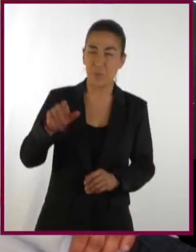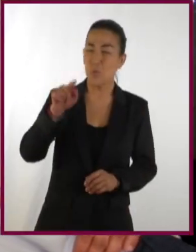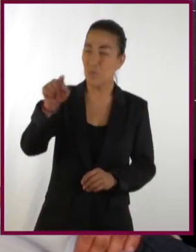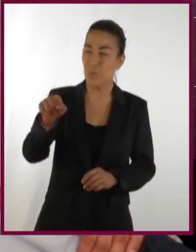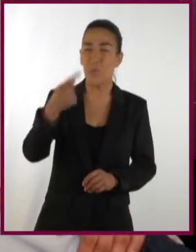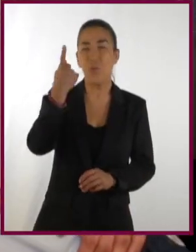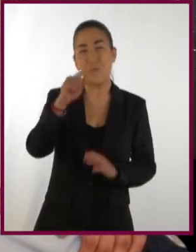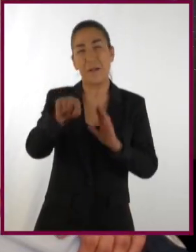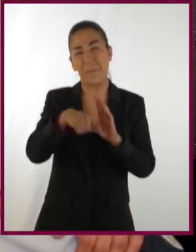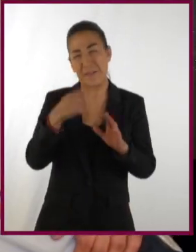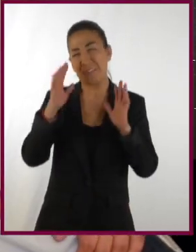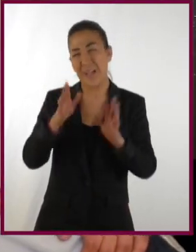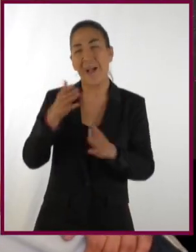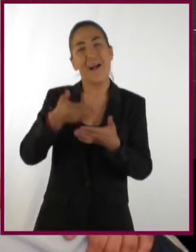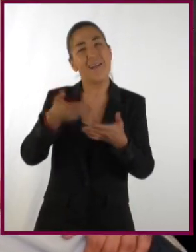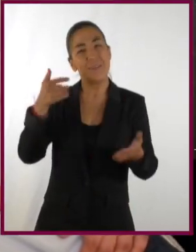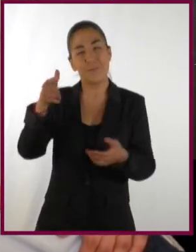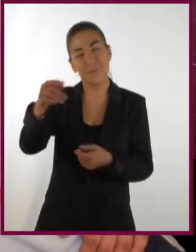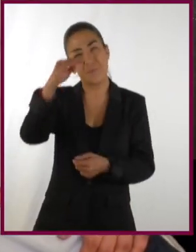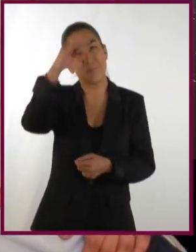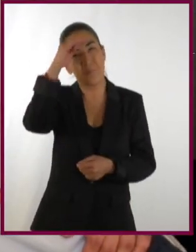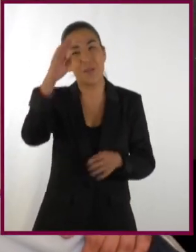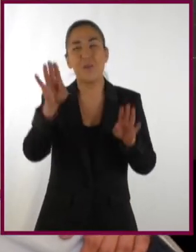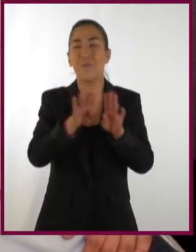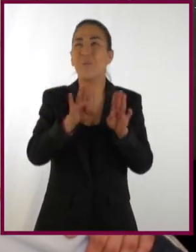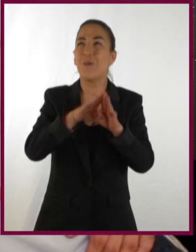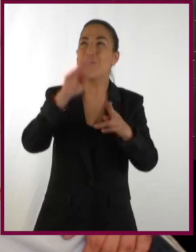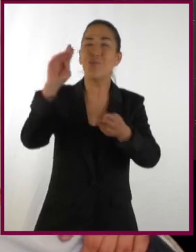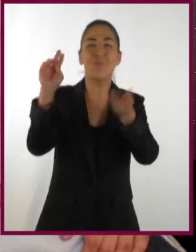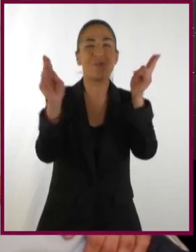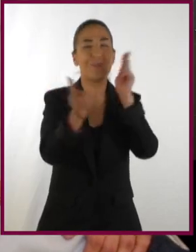Ernesto, ¿alguna vez has pensado en la perfección del universo?